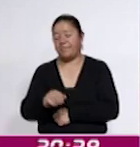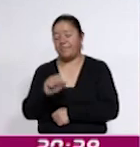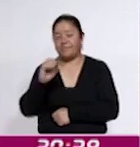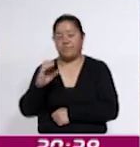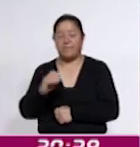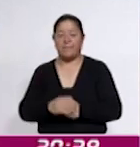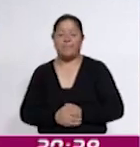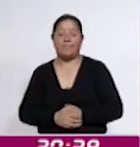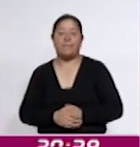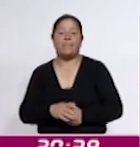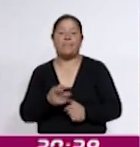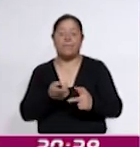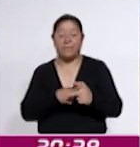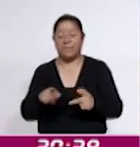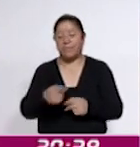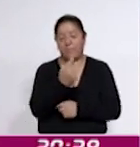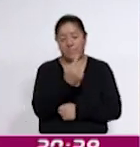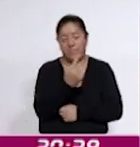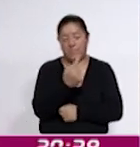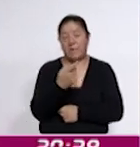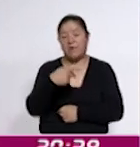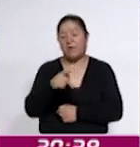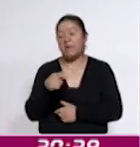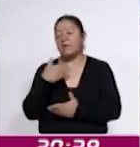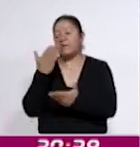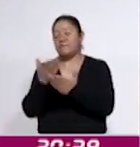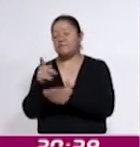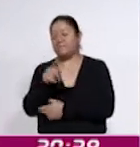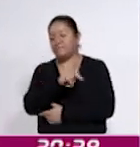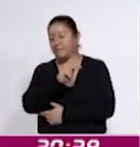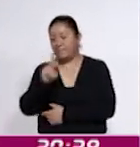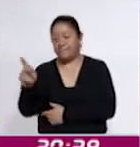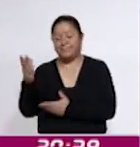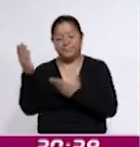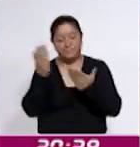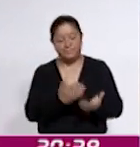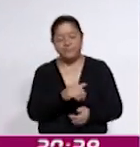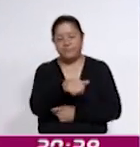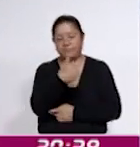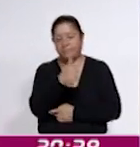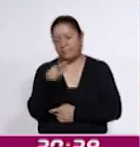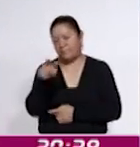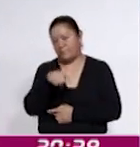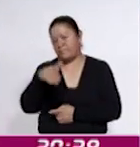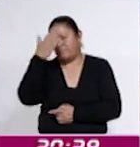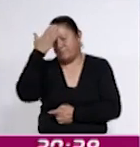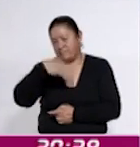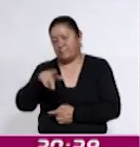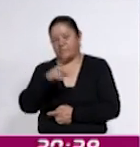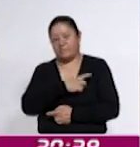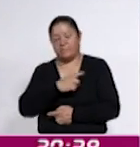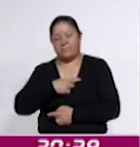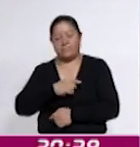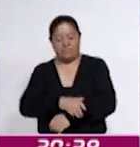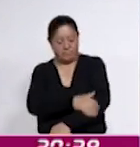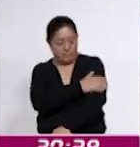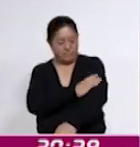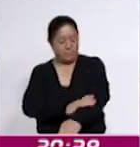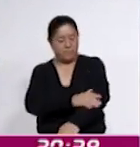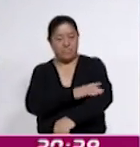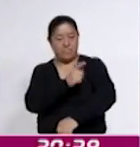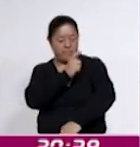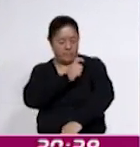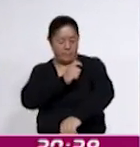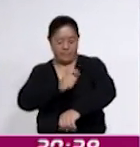convocamos a los atletas a que lleguen a las once de la mañana, porque obviamente ellos ya saben que tienen que ir debidamente bronceados, pintados,